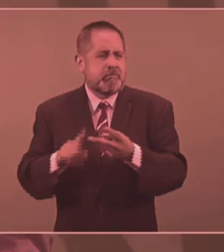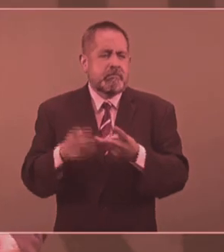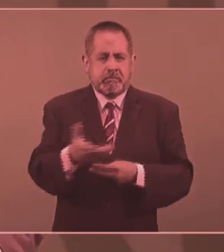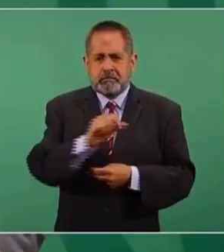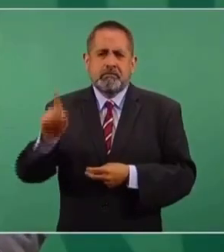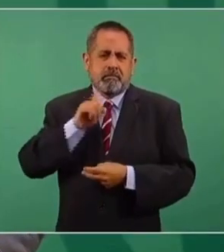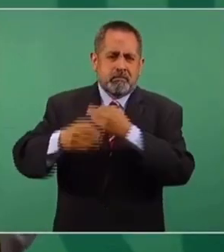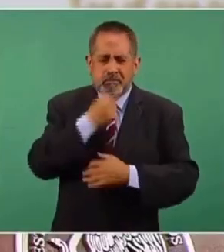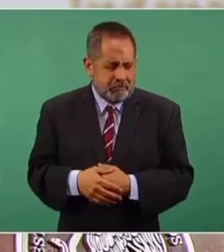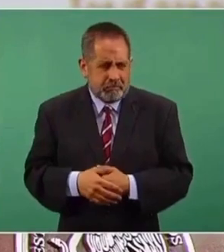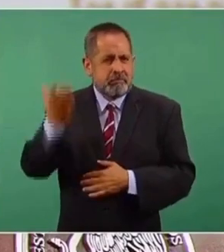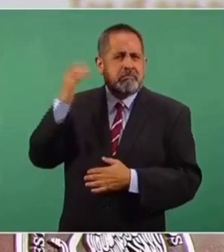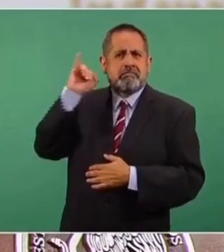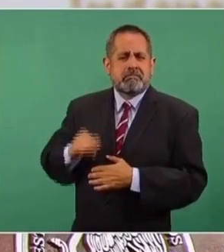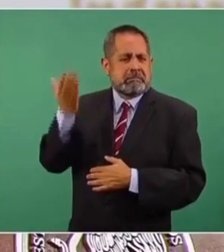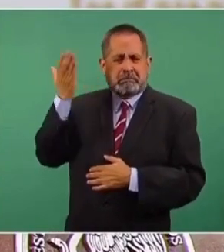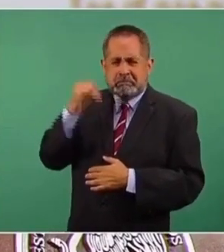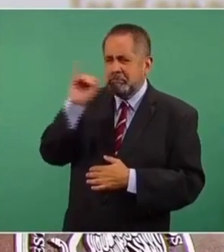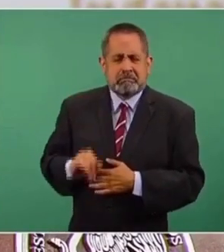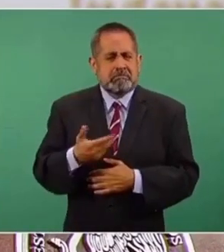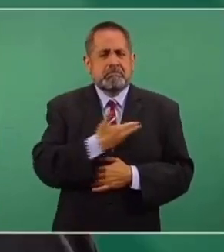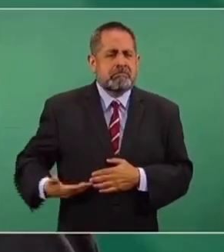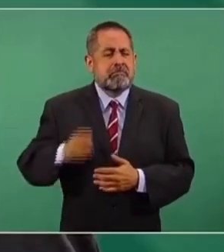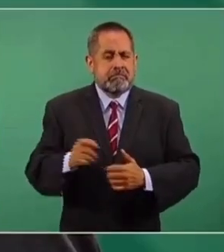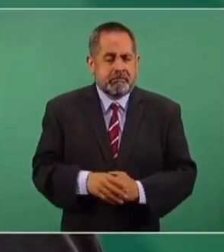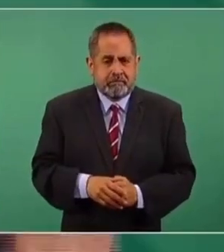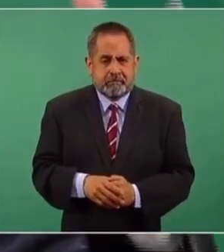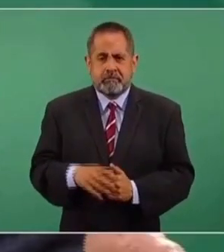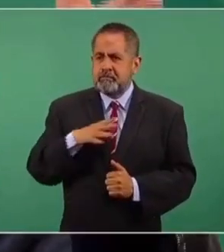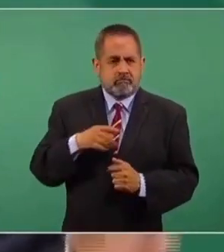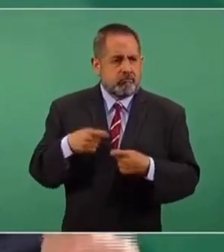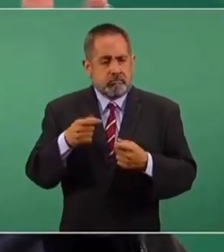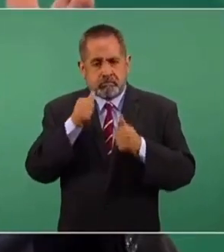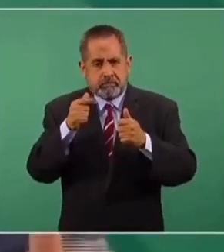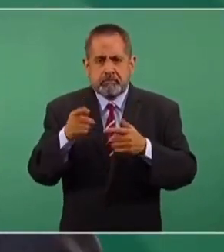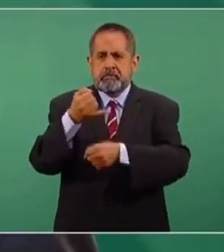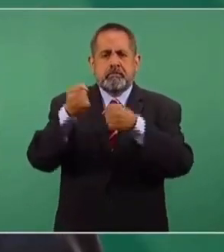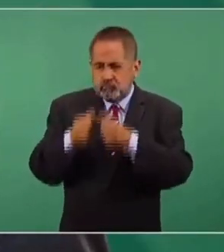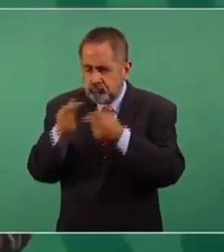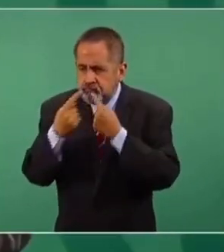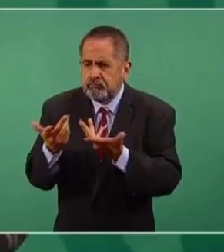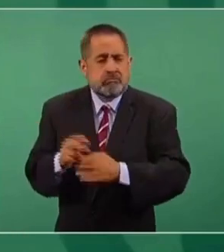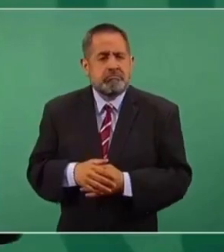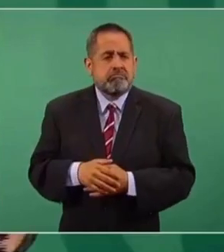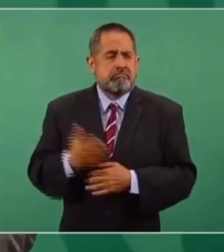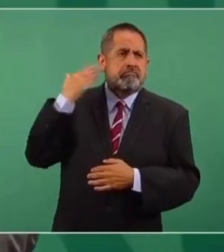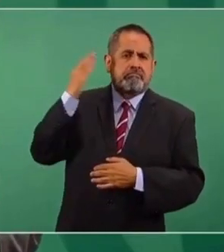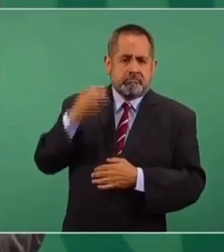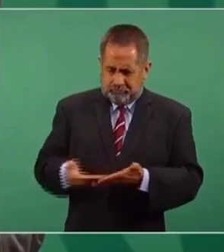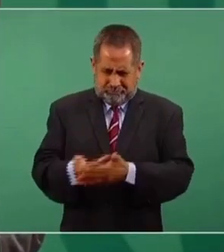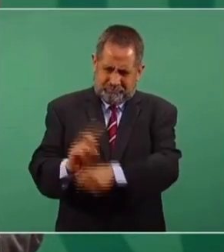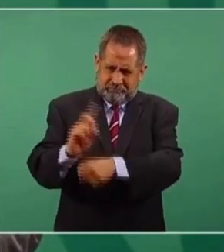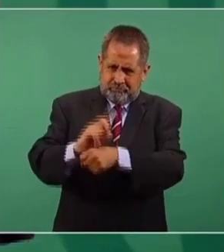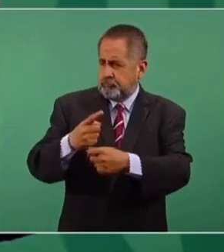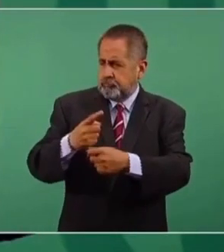los ciudadanos. De los ciudadanos, nunca en historia un presidente había atendido el problema de la inseguridad, como ahora, todos los días,